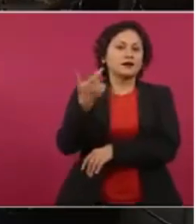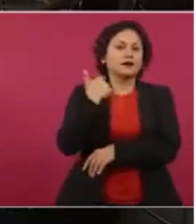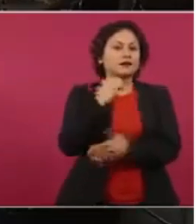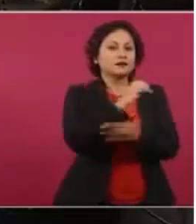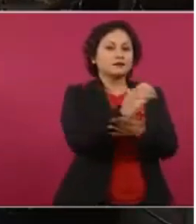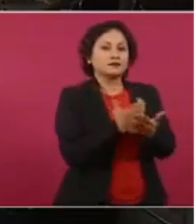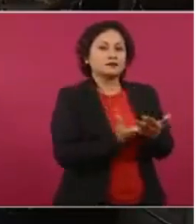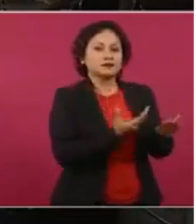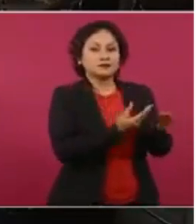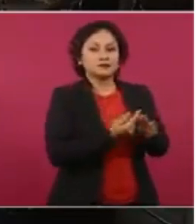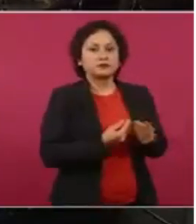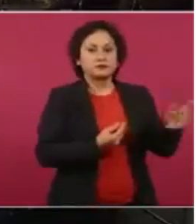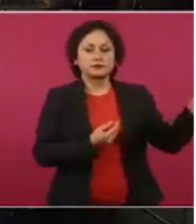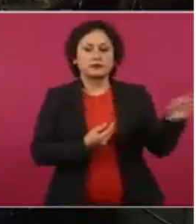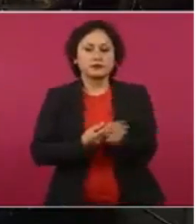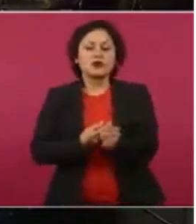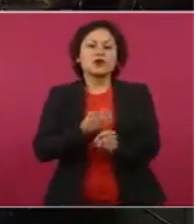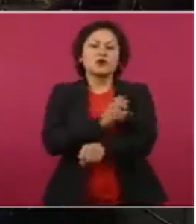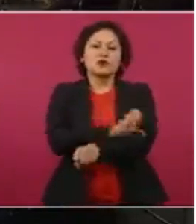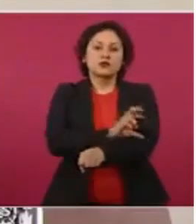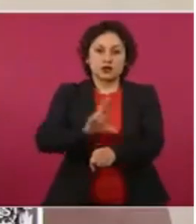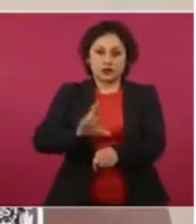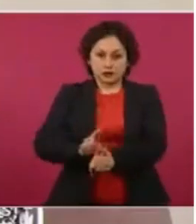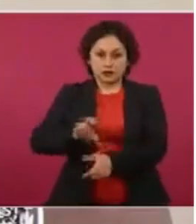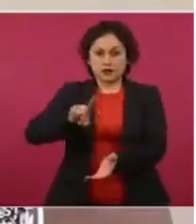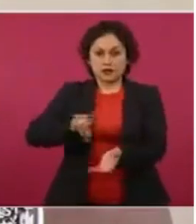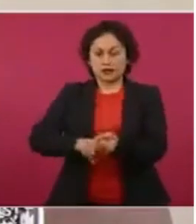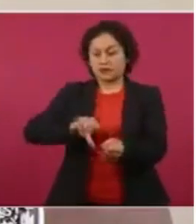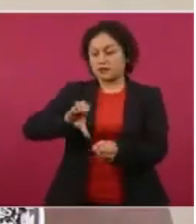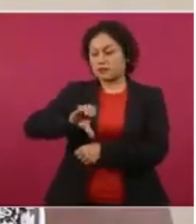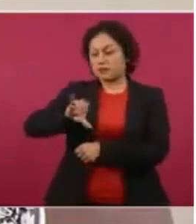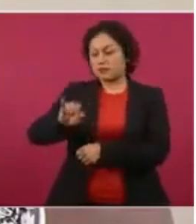de Administración del Consejo de la Judicatura Federal.